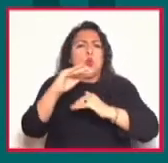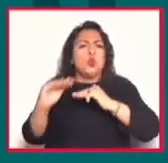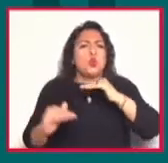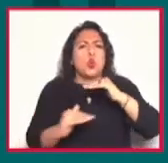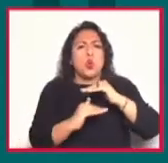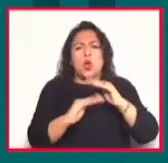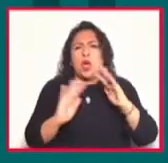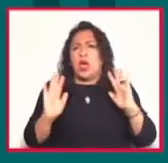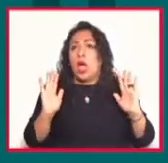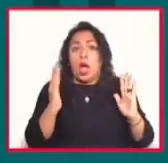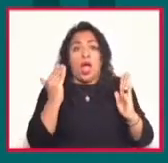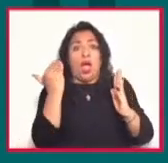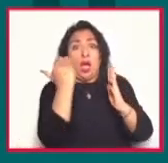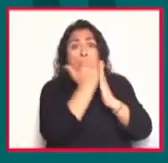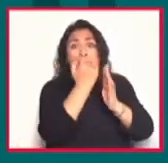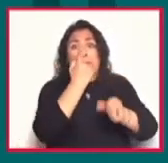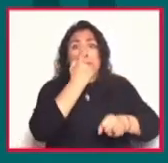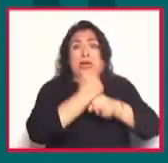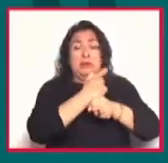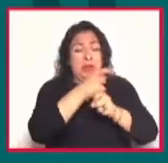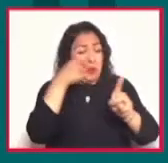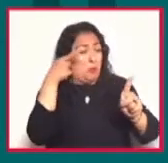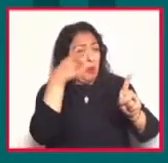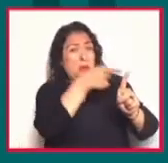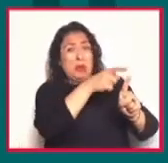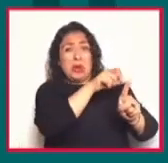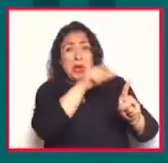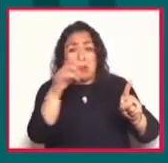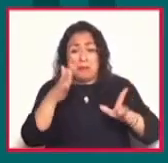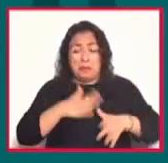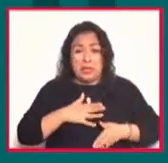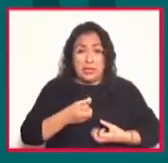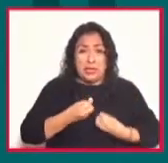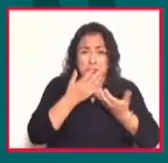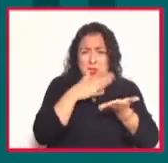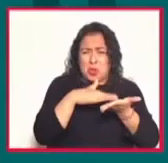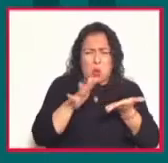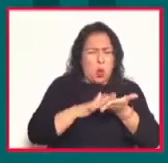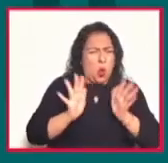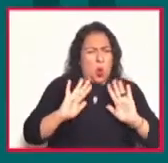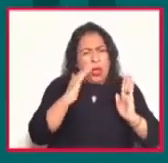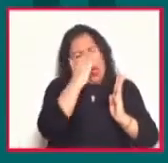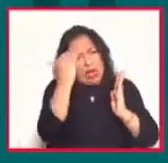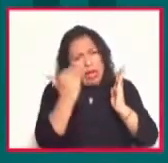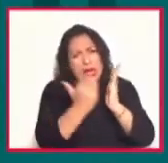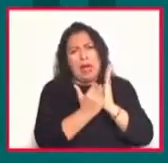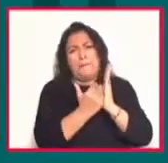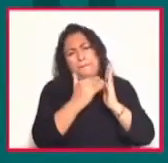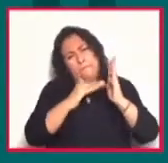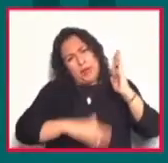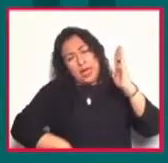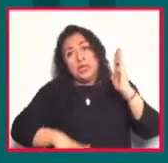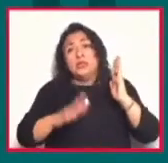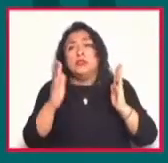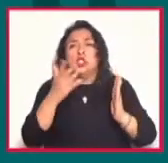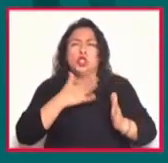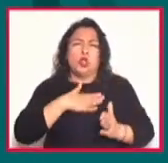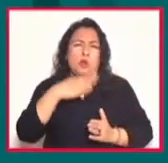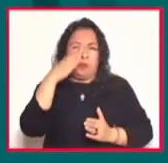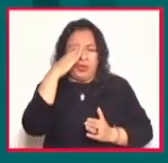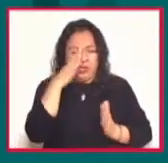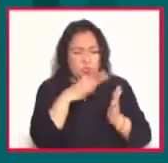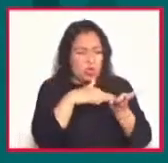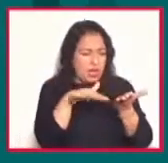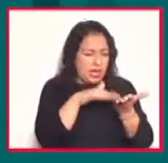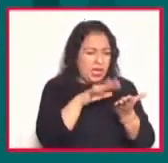es el propósito fundamental de nuestras expresiones literarias. A mí me parece que después de leer a Carlos